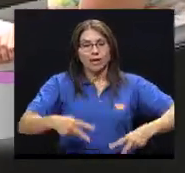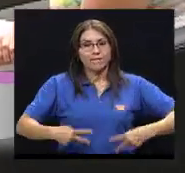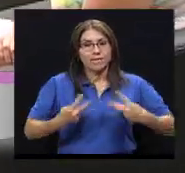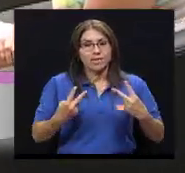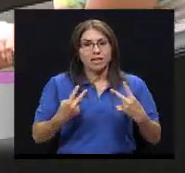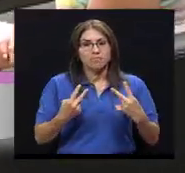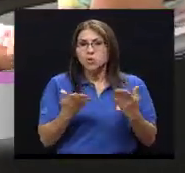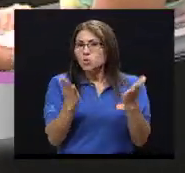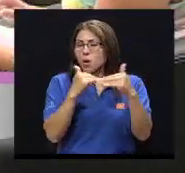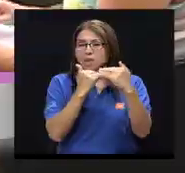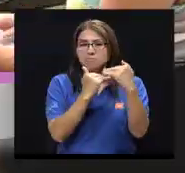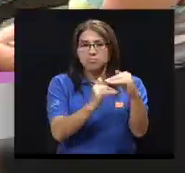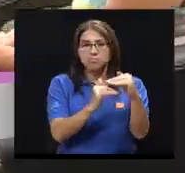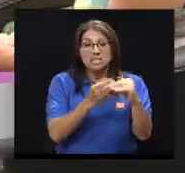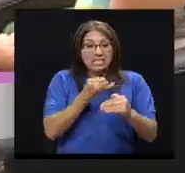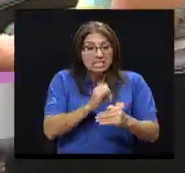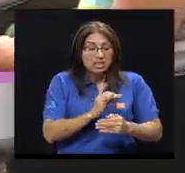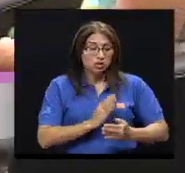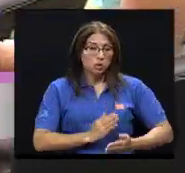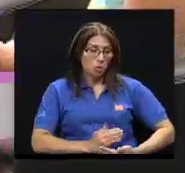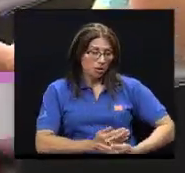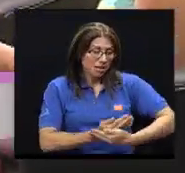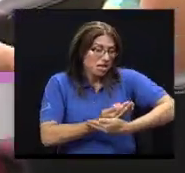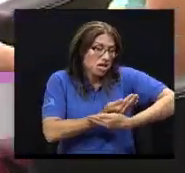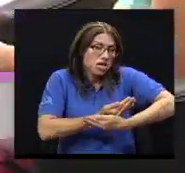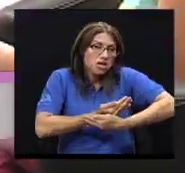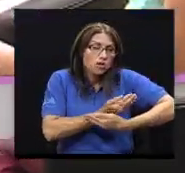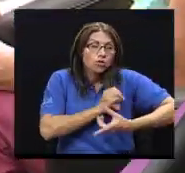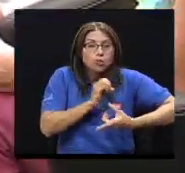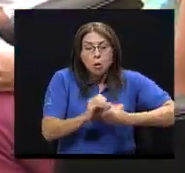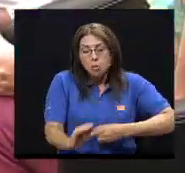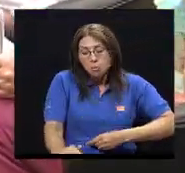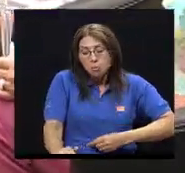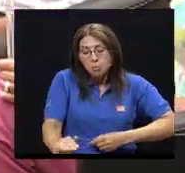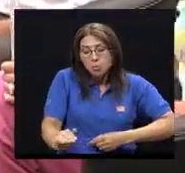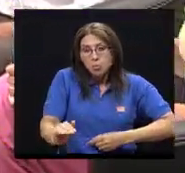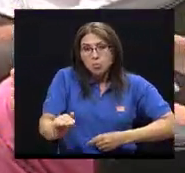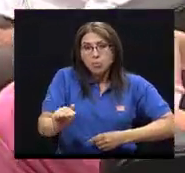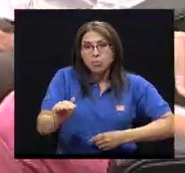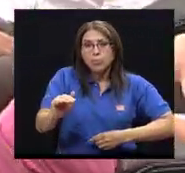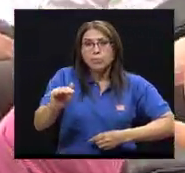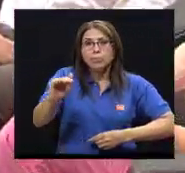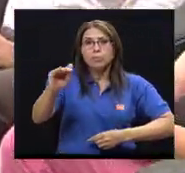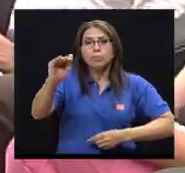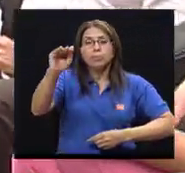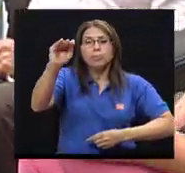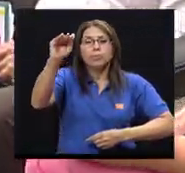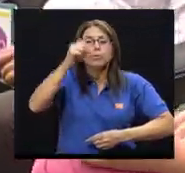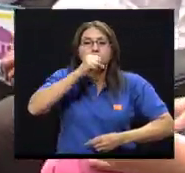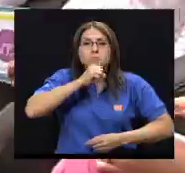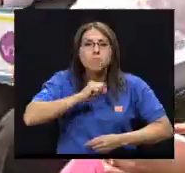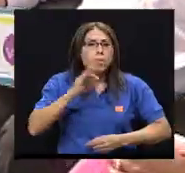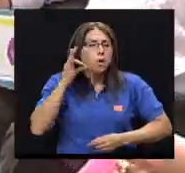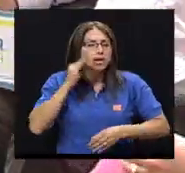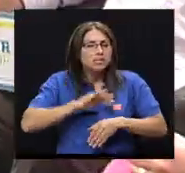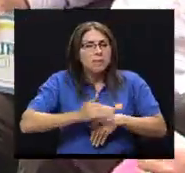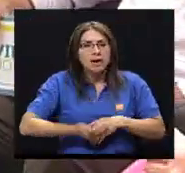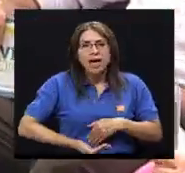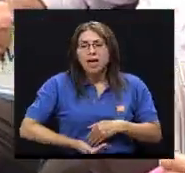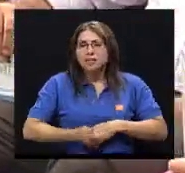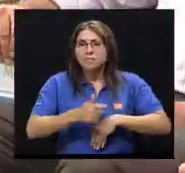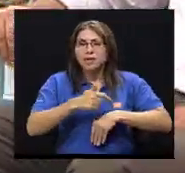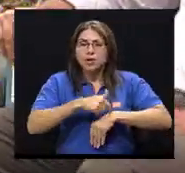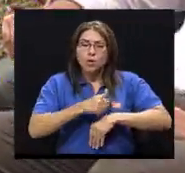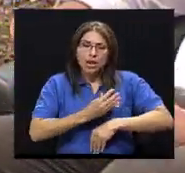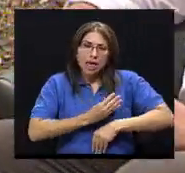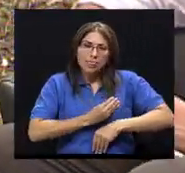restricción si son niños recién nacidos o preescolares, escolares, ni siquiera en la adultez mayor, ni mujeres embarazadas, ni